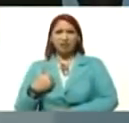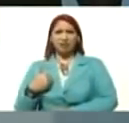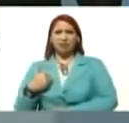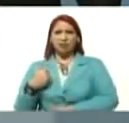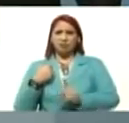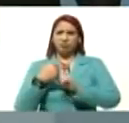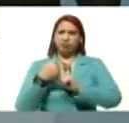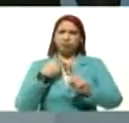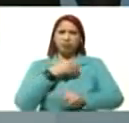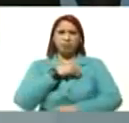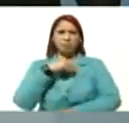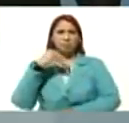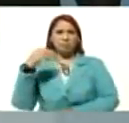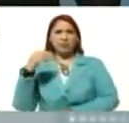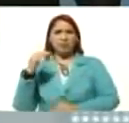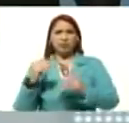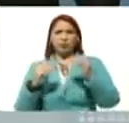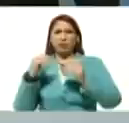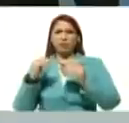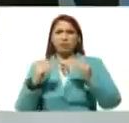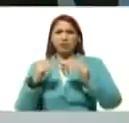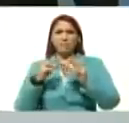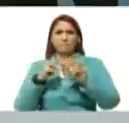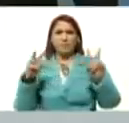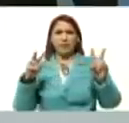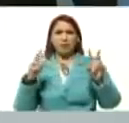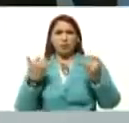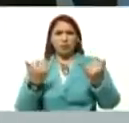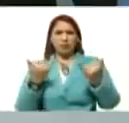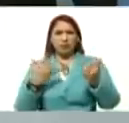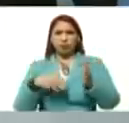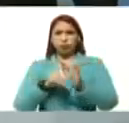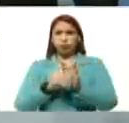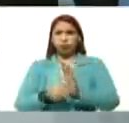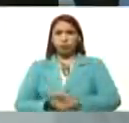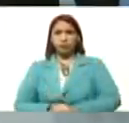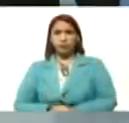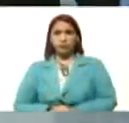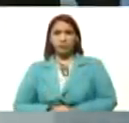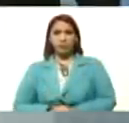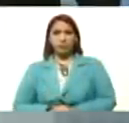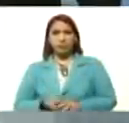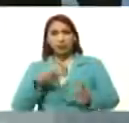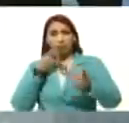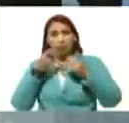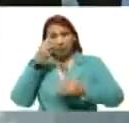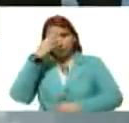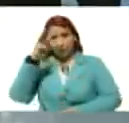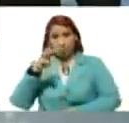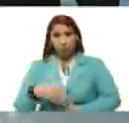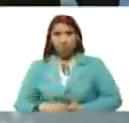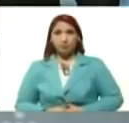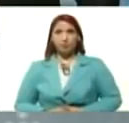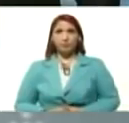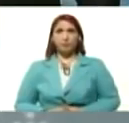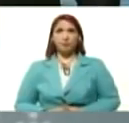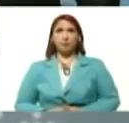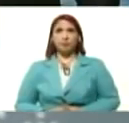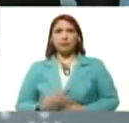el espíritu de estabilidad y paz, que nos está llevando, al diálogo de México, hay